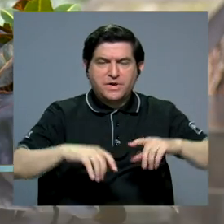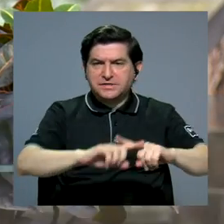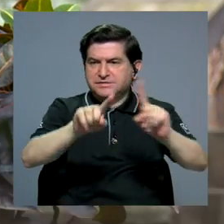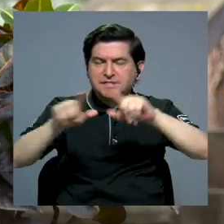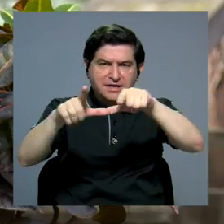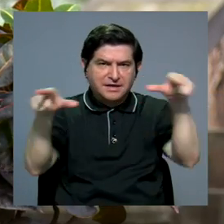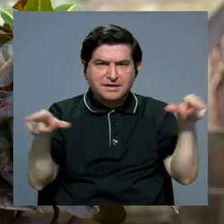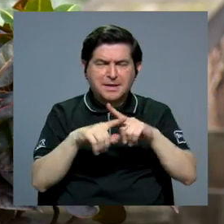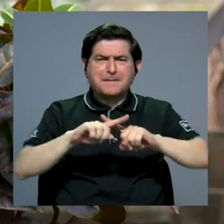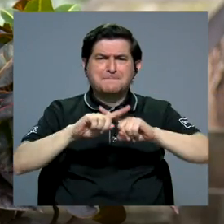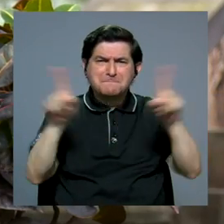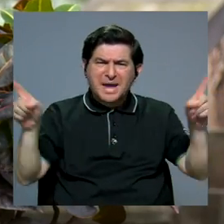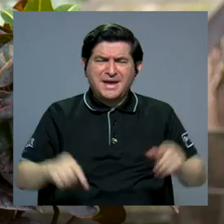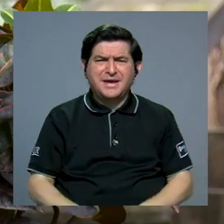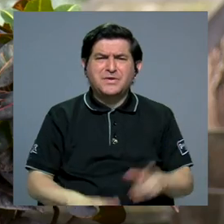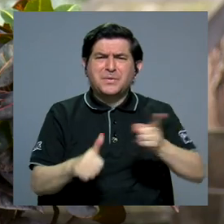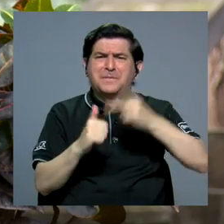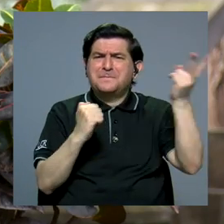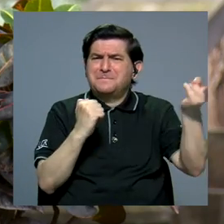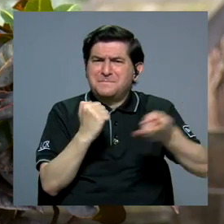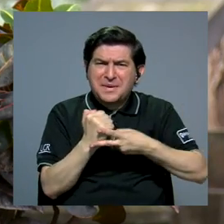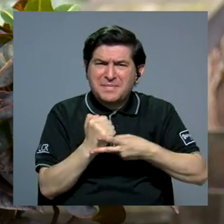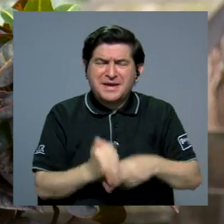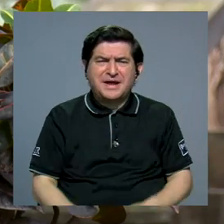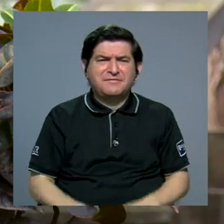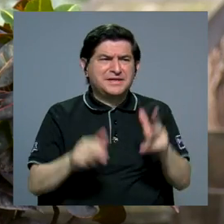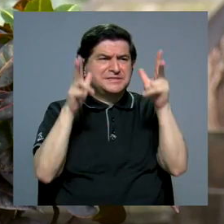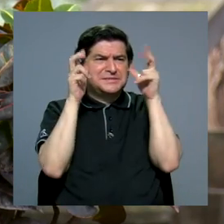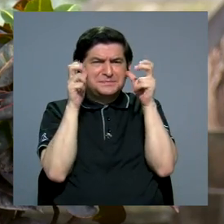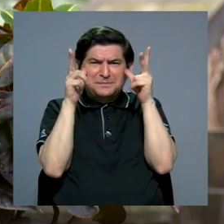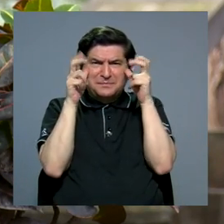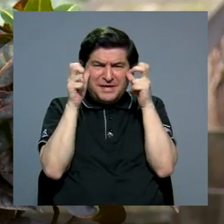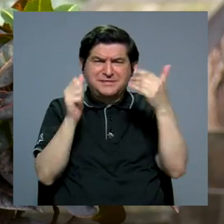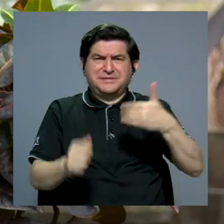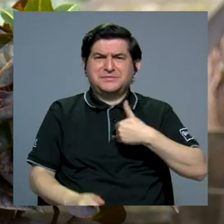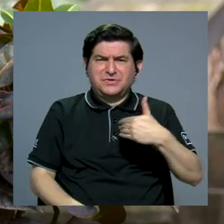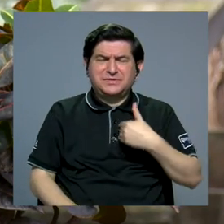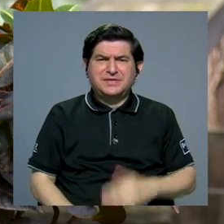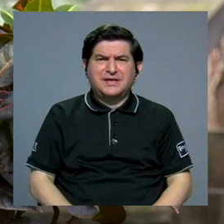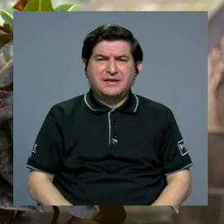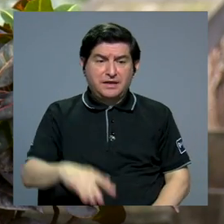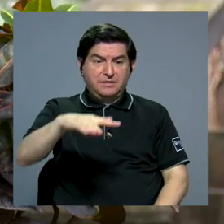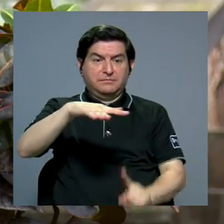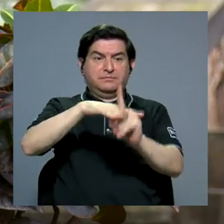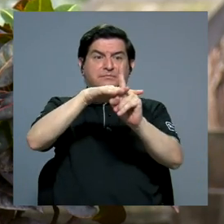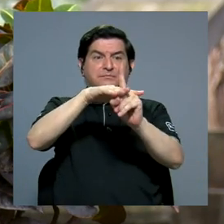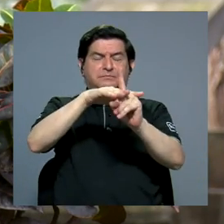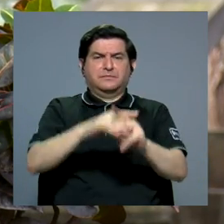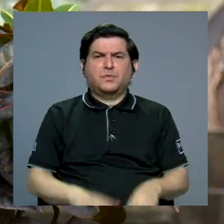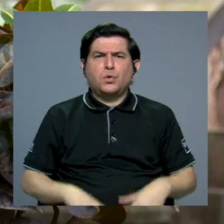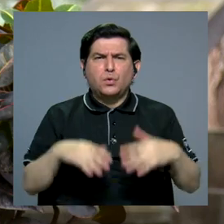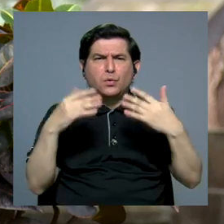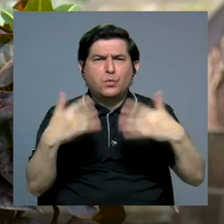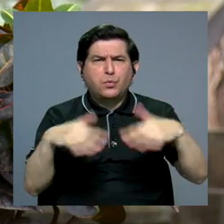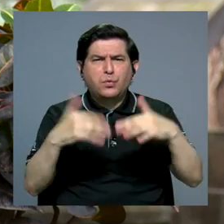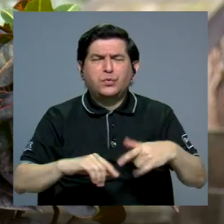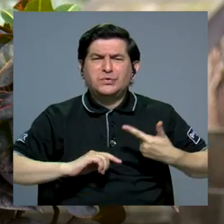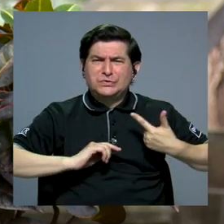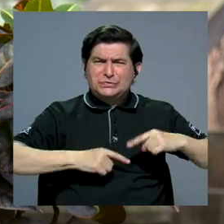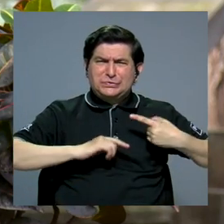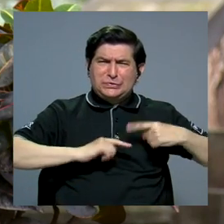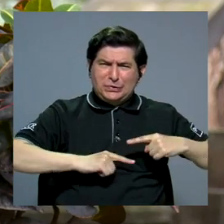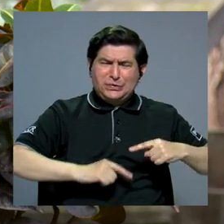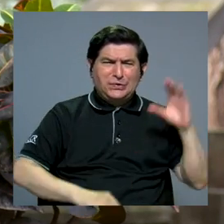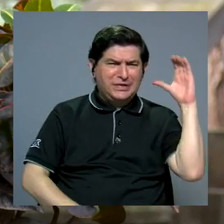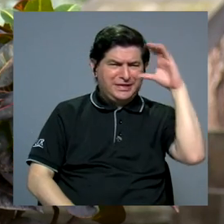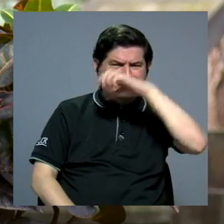para otro, pero ¿por qué es la primera vez que en percepción tenemos una presencia tan dolorosa,